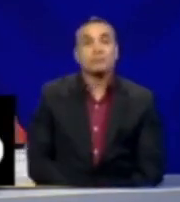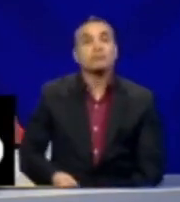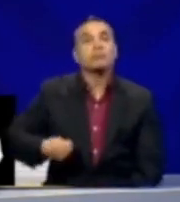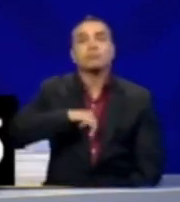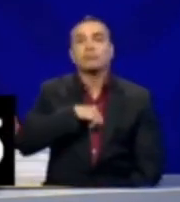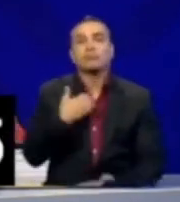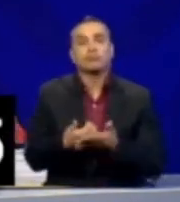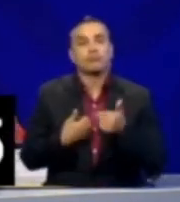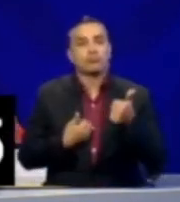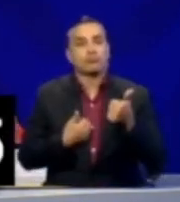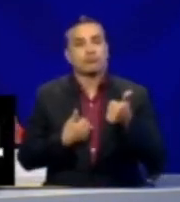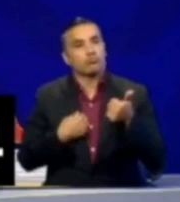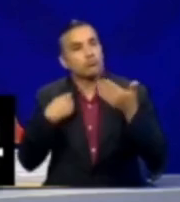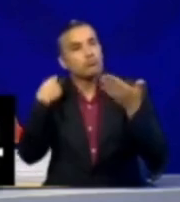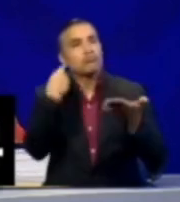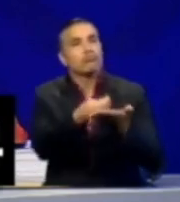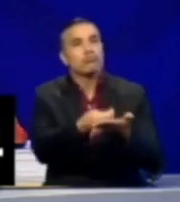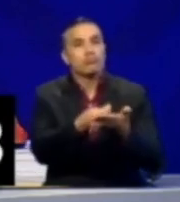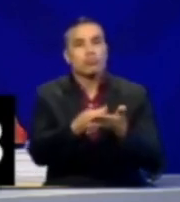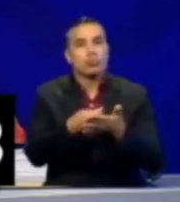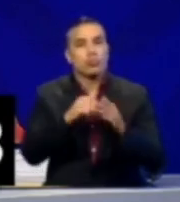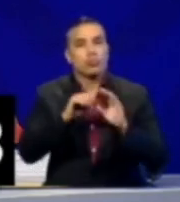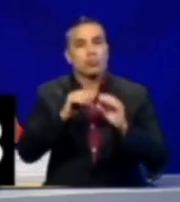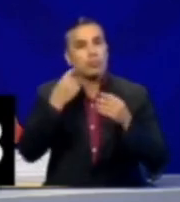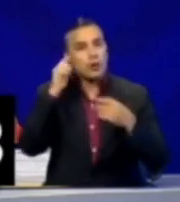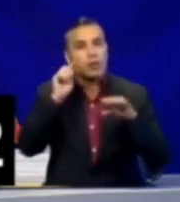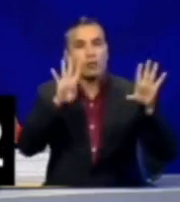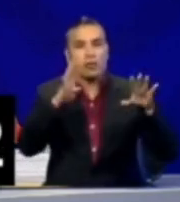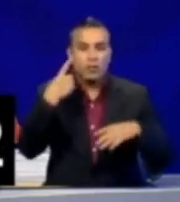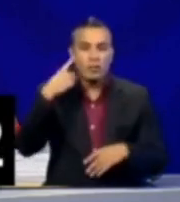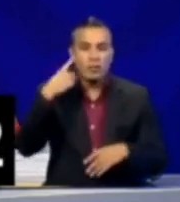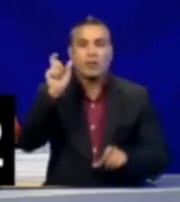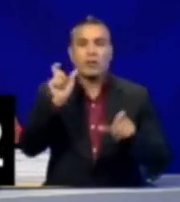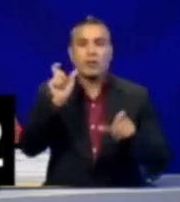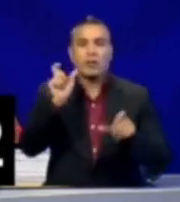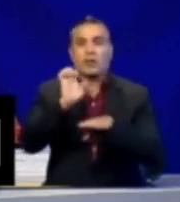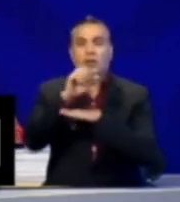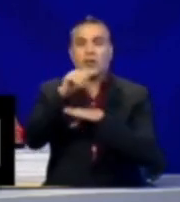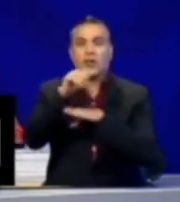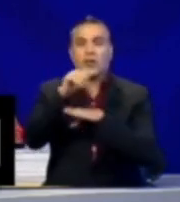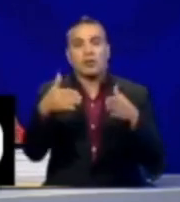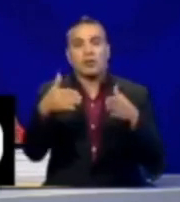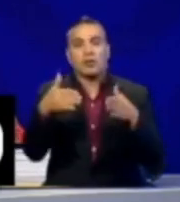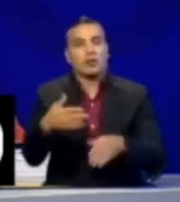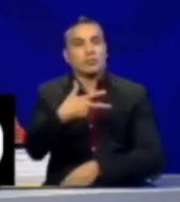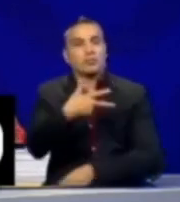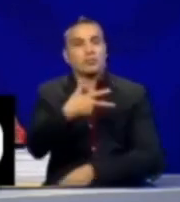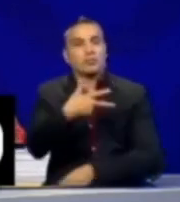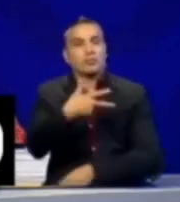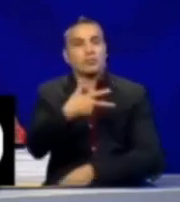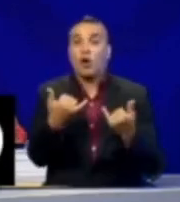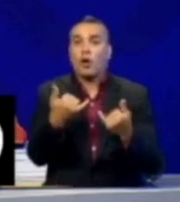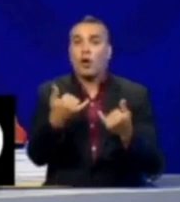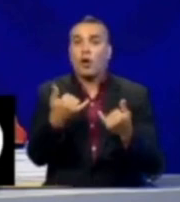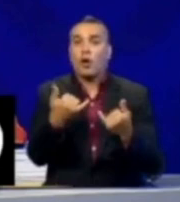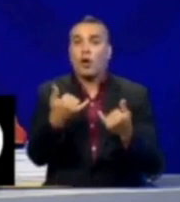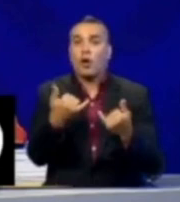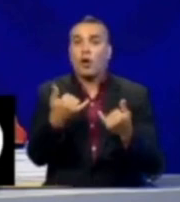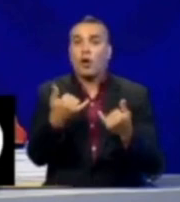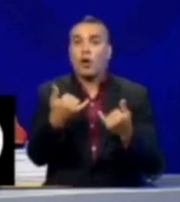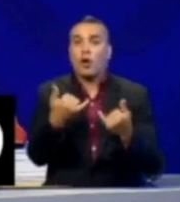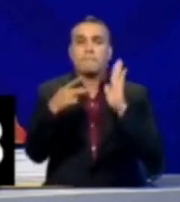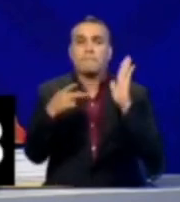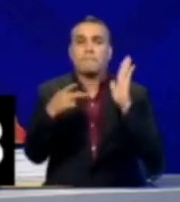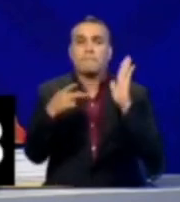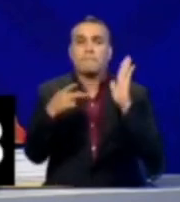recursos reales para llegar a 9 millones de ecuatorianos. Hoy es el principal programa